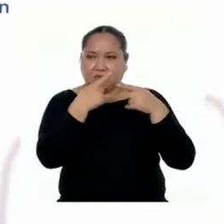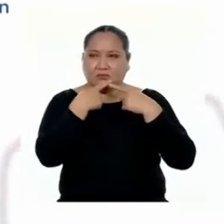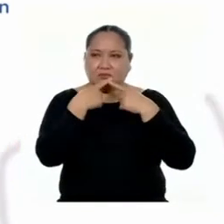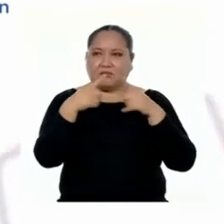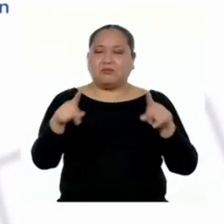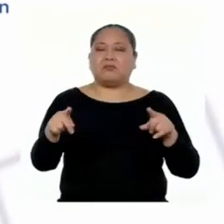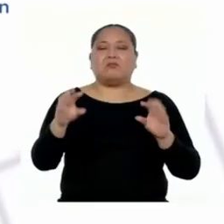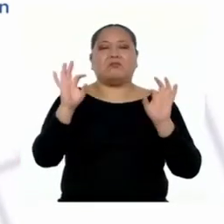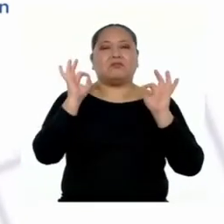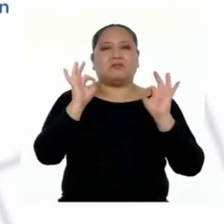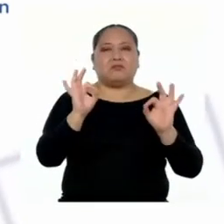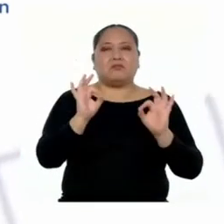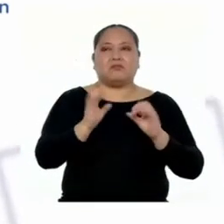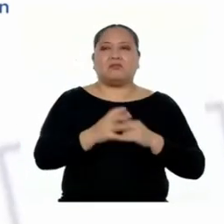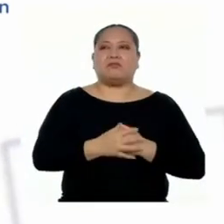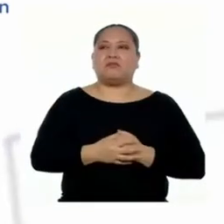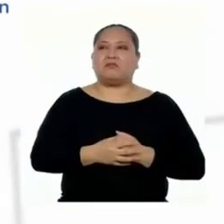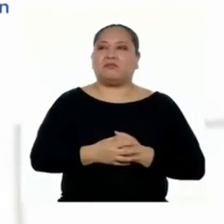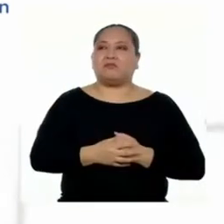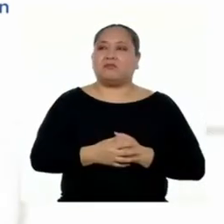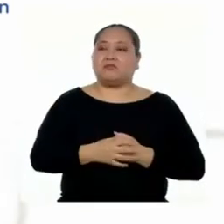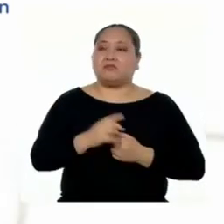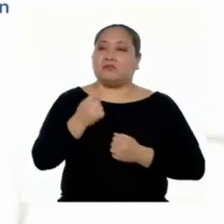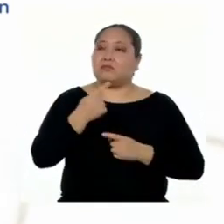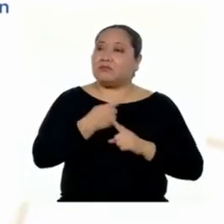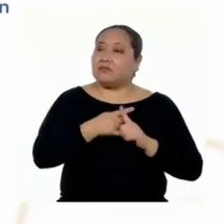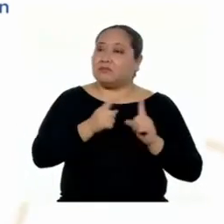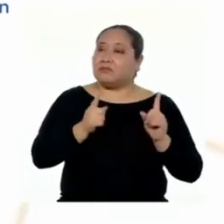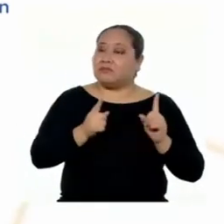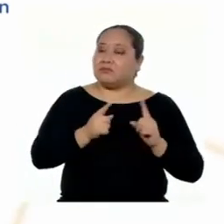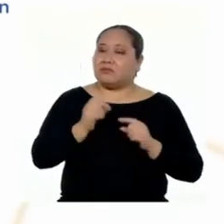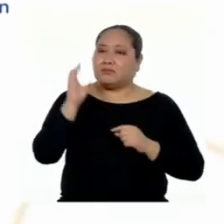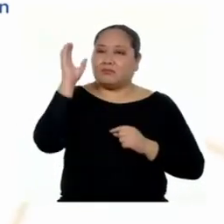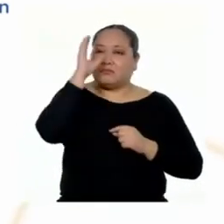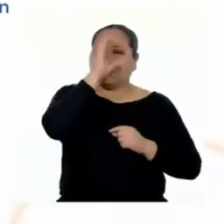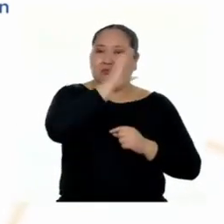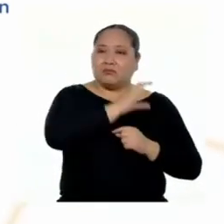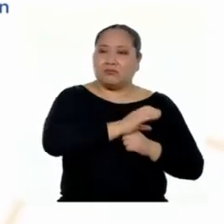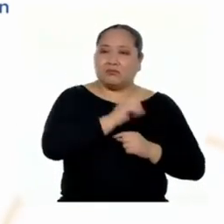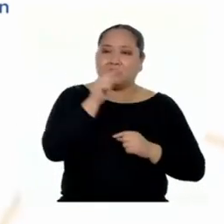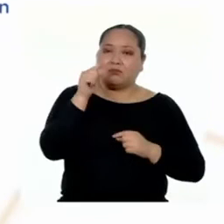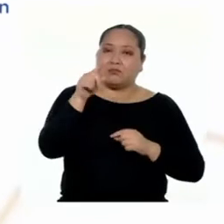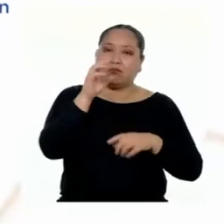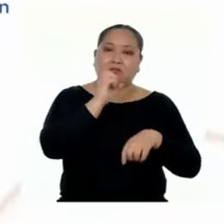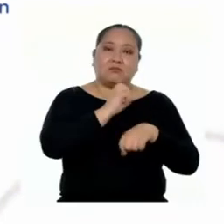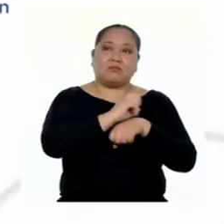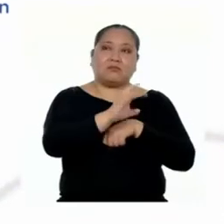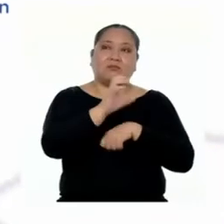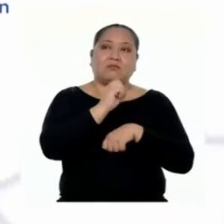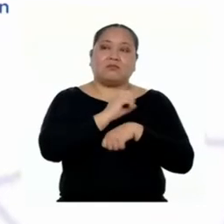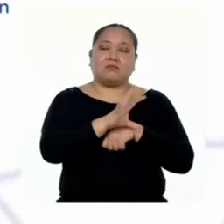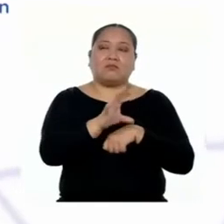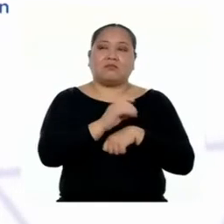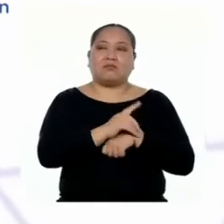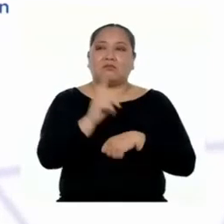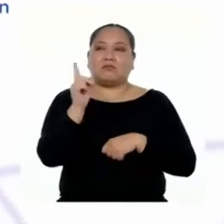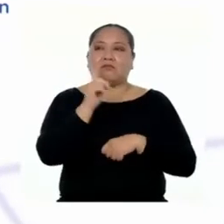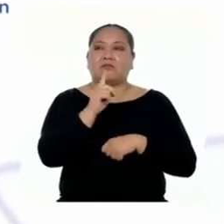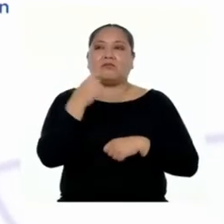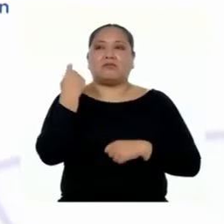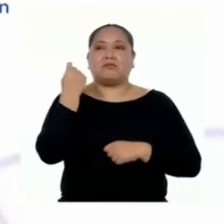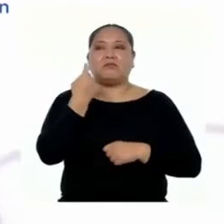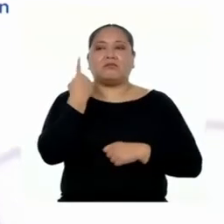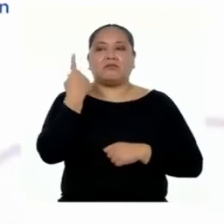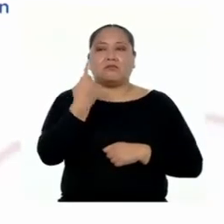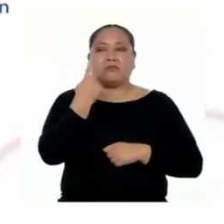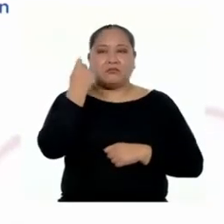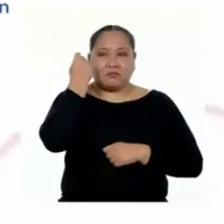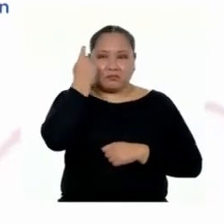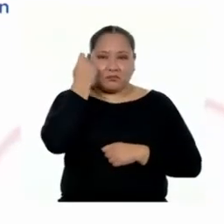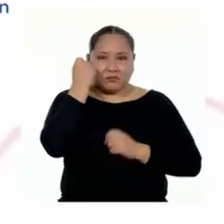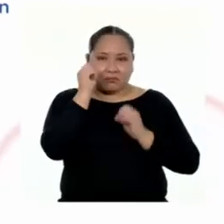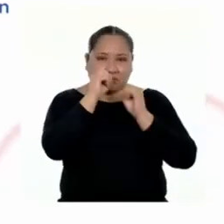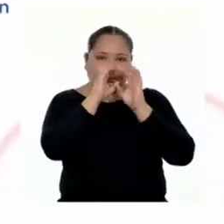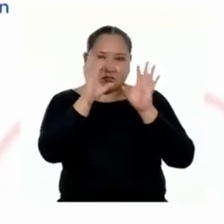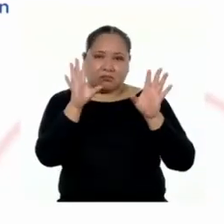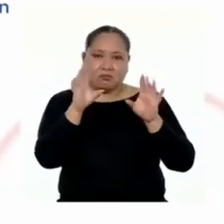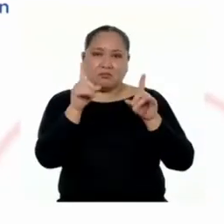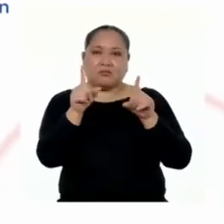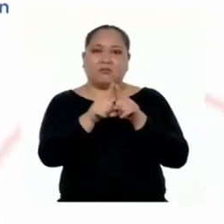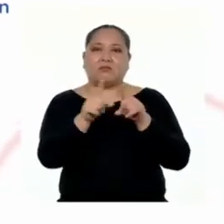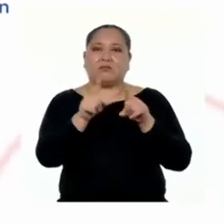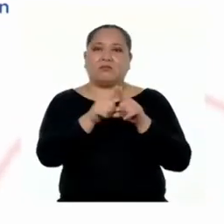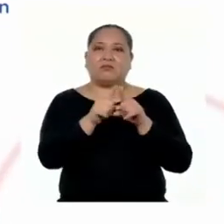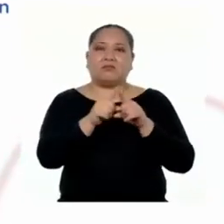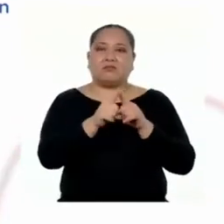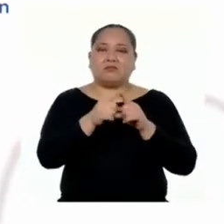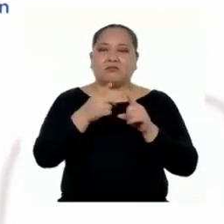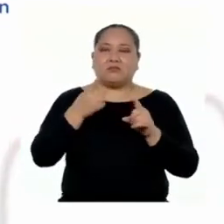mensaje, está todo bien. Sin embargo, hay que buscar que tus recomendaciones no solo se entiendan bien, sino que